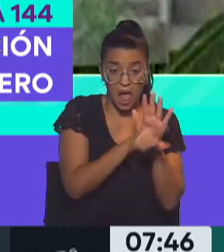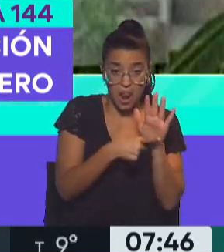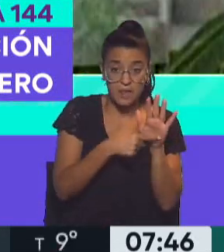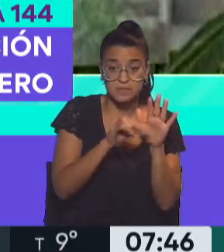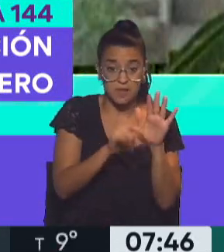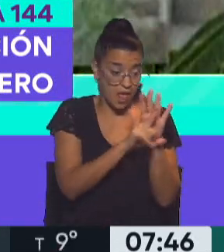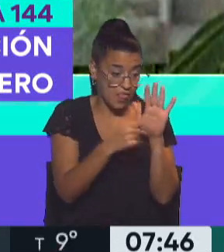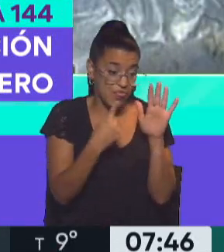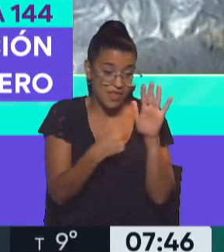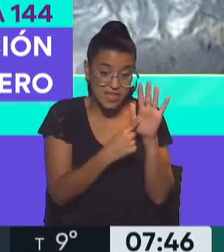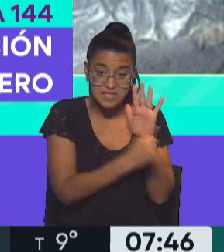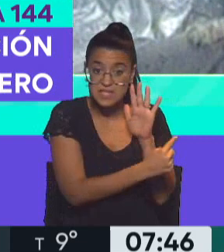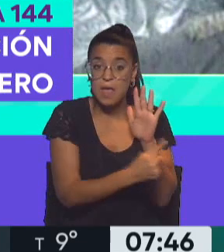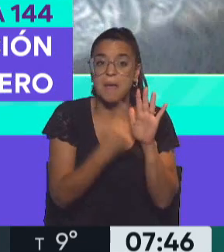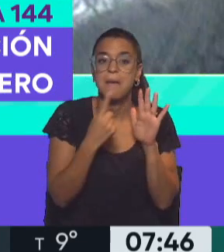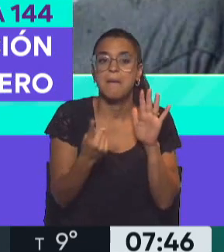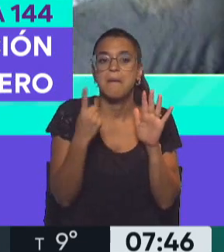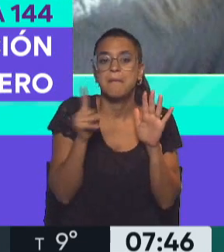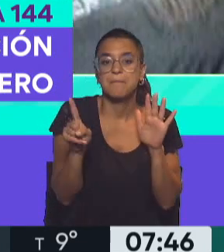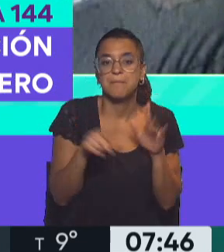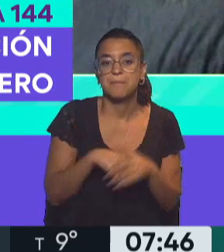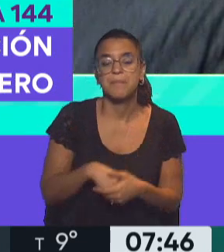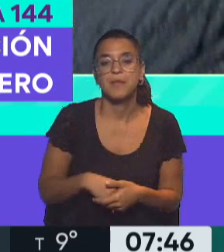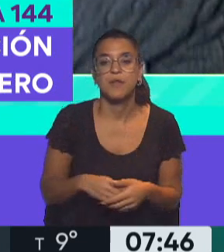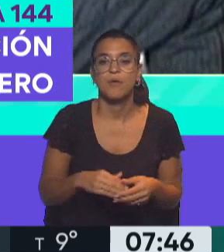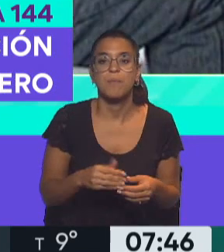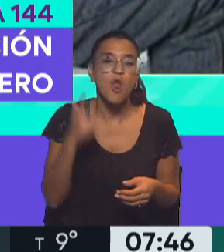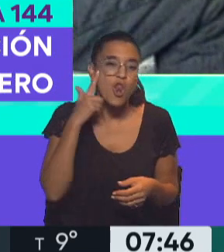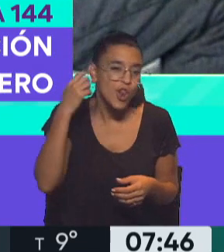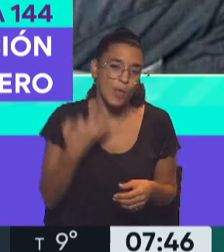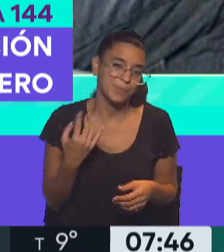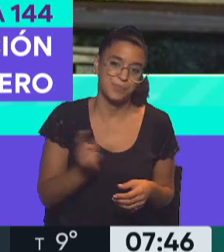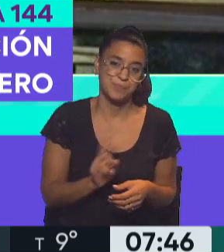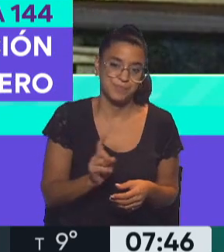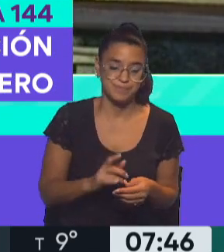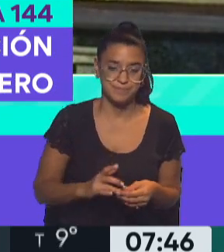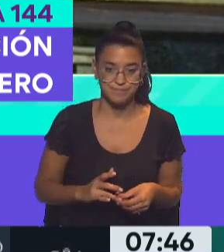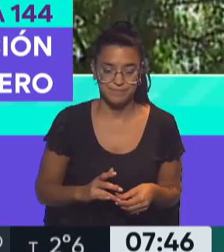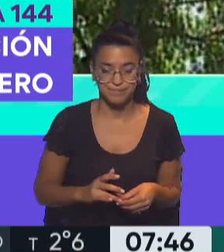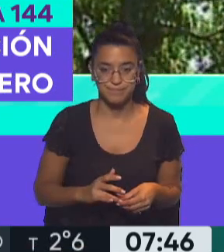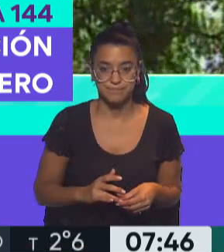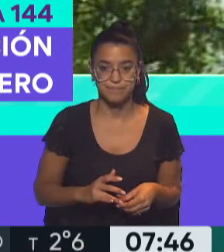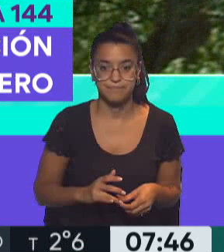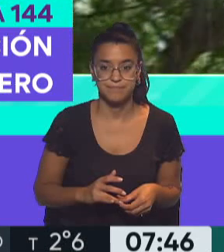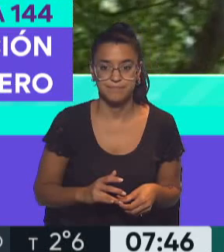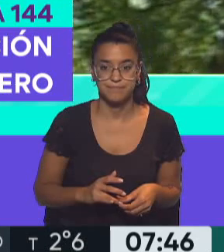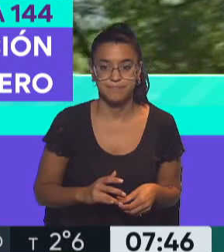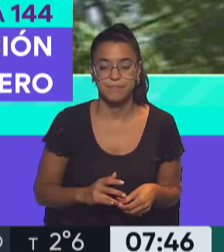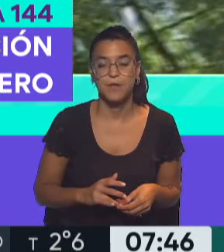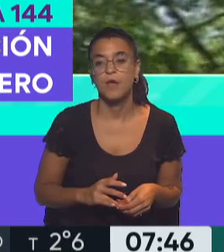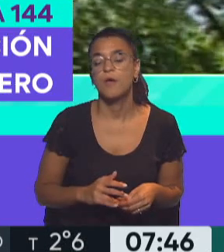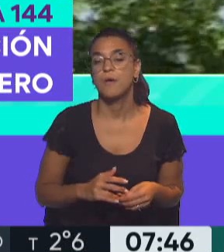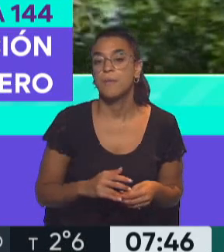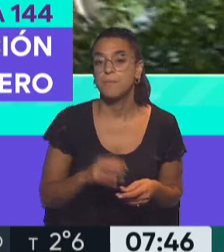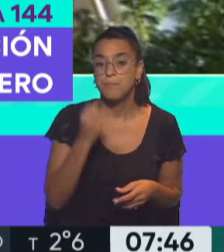dentro de la ley, no pasan por el sentido común en realidad, porque un